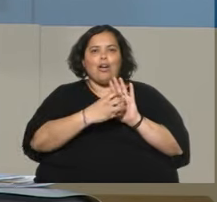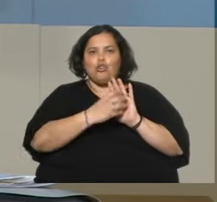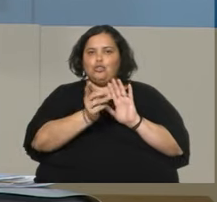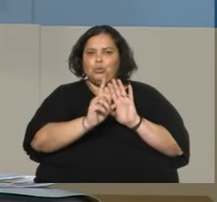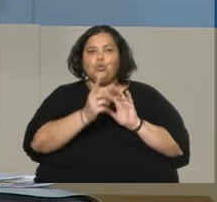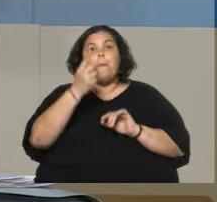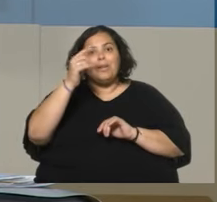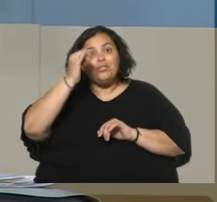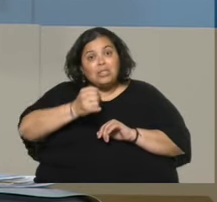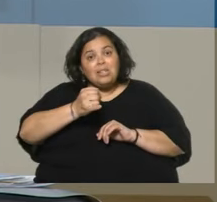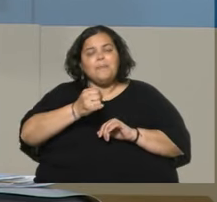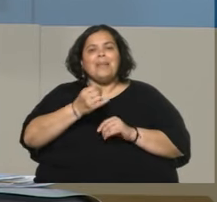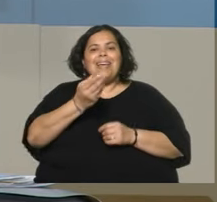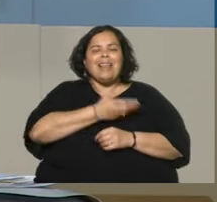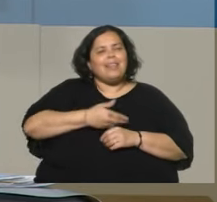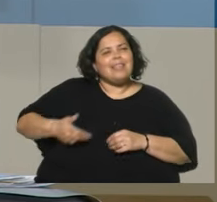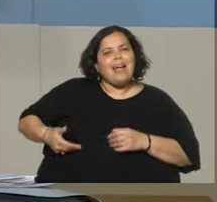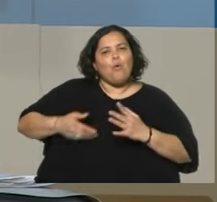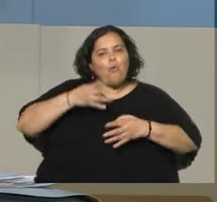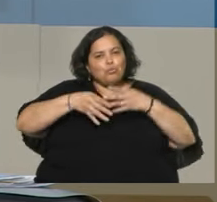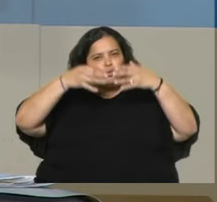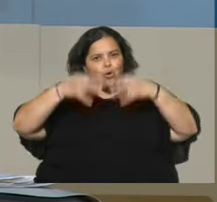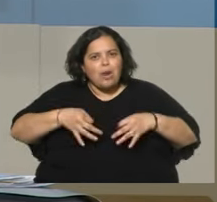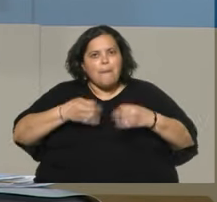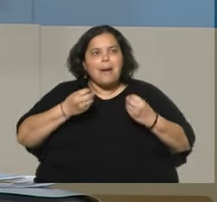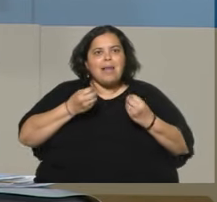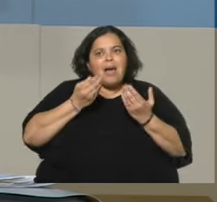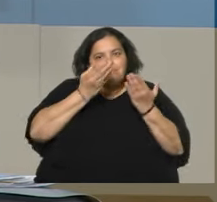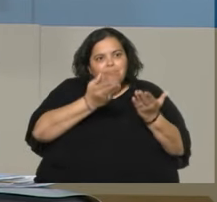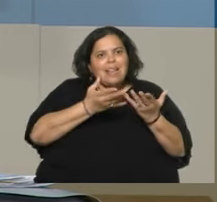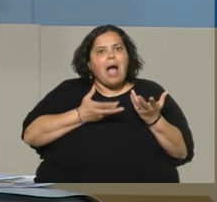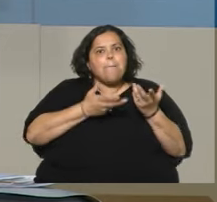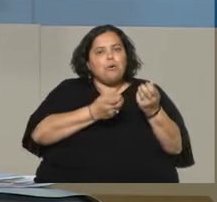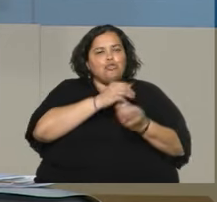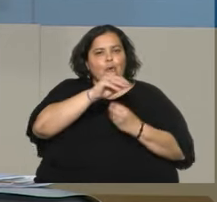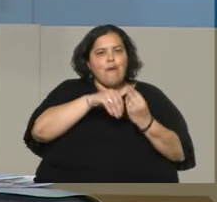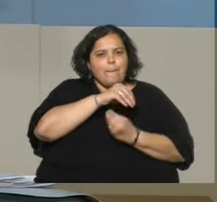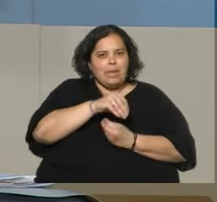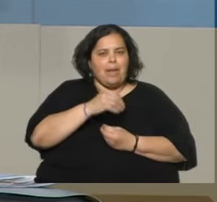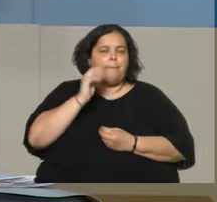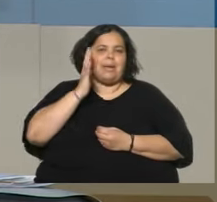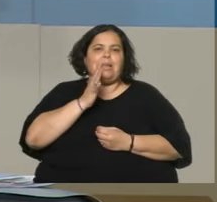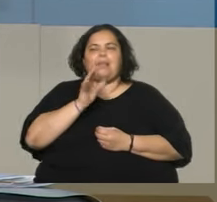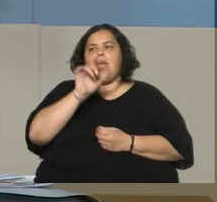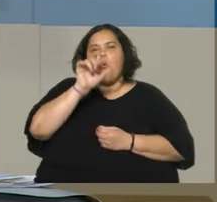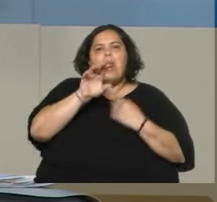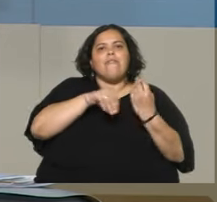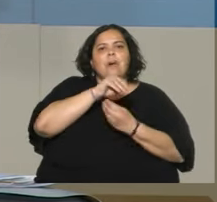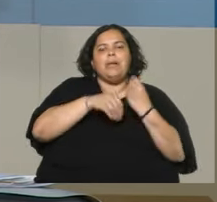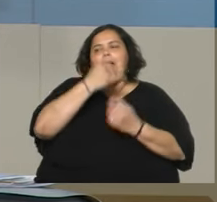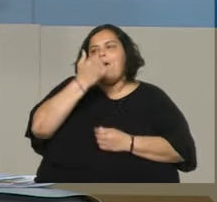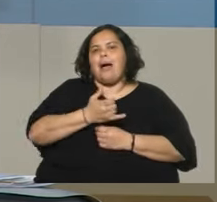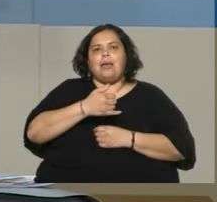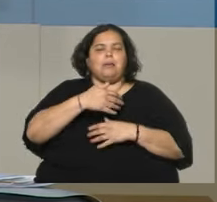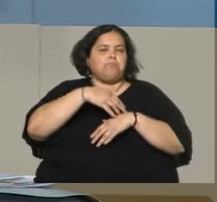funcione, en función de las necesidades que tiene esa familia que tú decís, porque imagínense hoy una familia que tiene un niño con un trastorno del espectro autista,